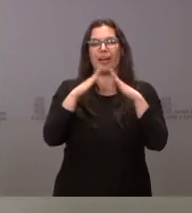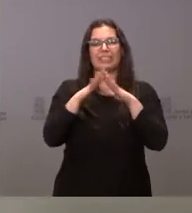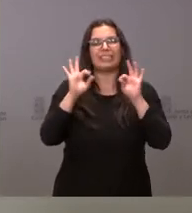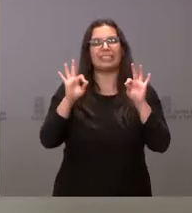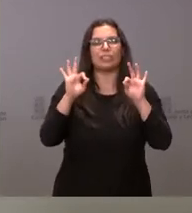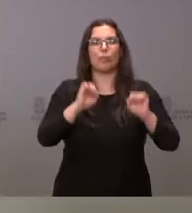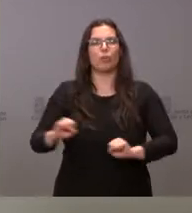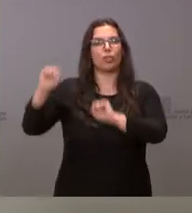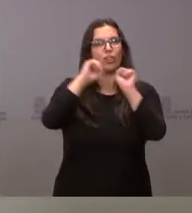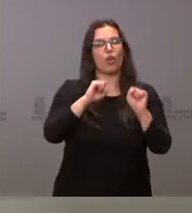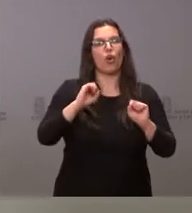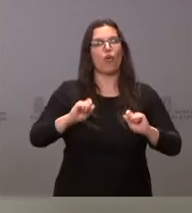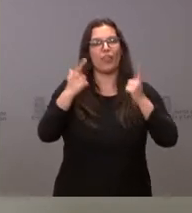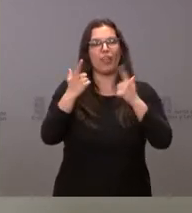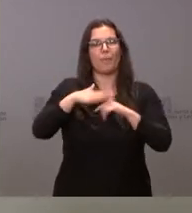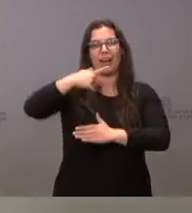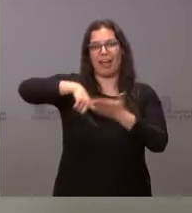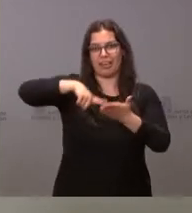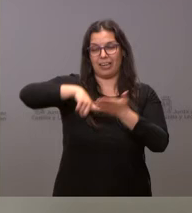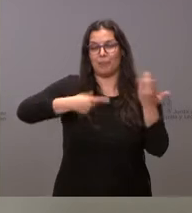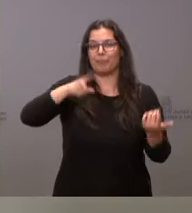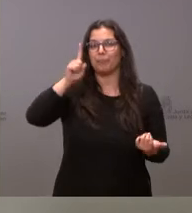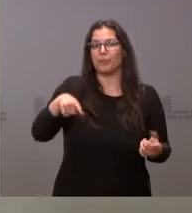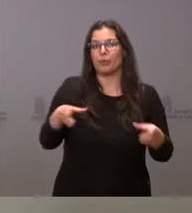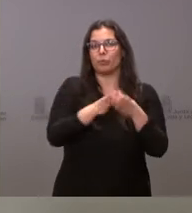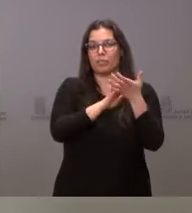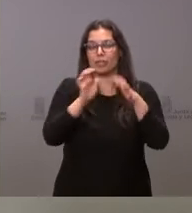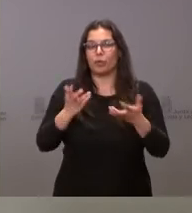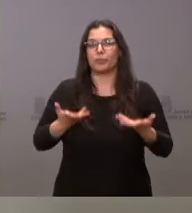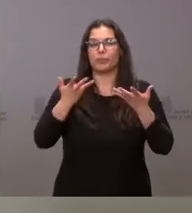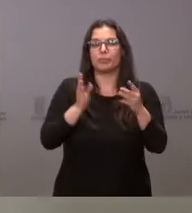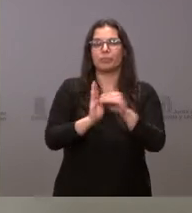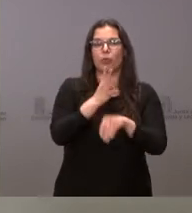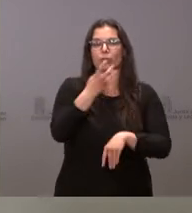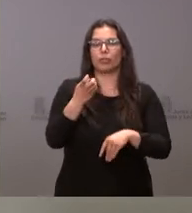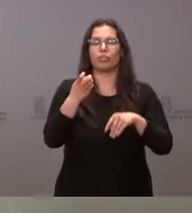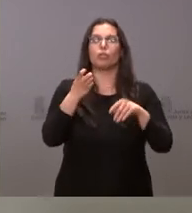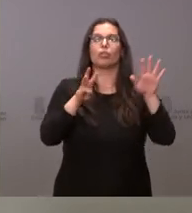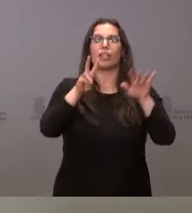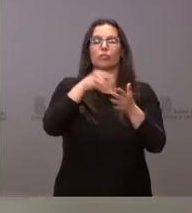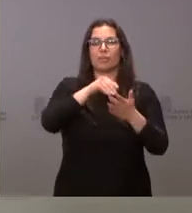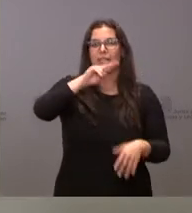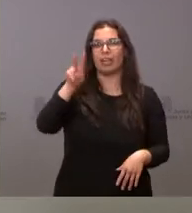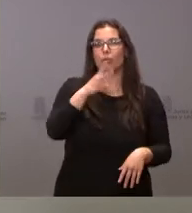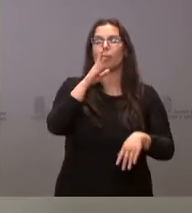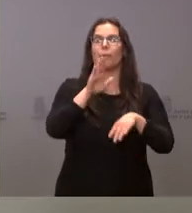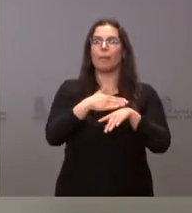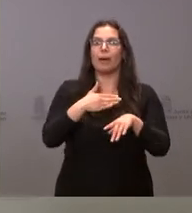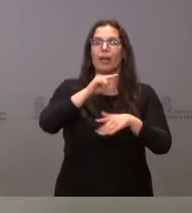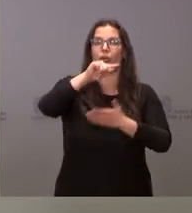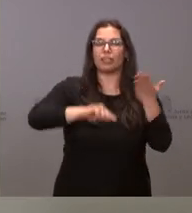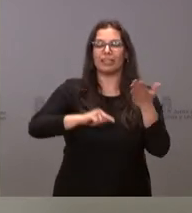caso, para alquiler. Asimismo, la Junta va a destinar 468.000 euros para la contratación de un servicio de estancias